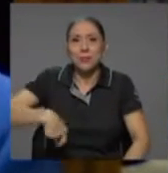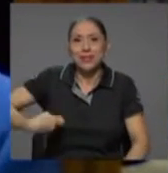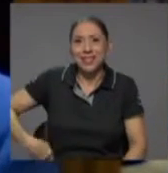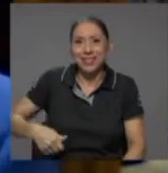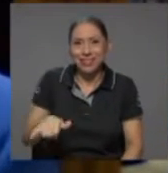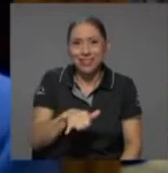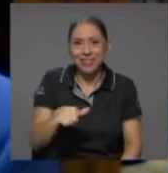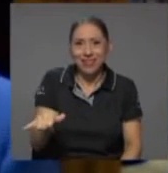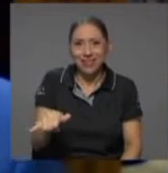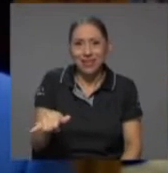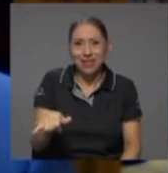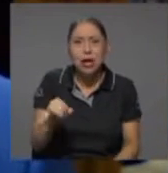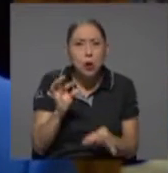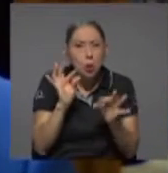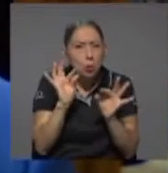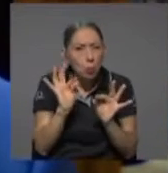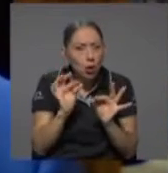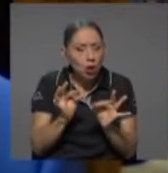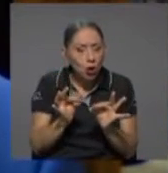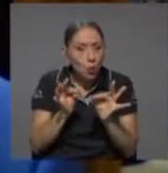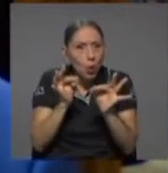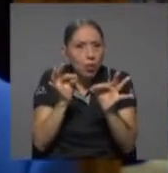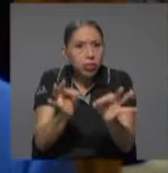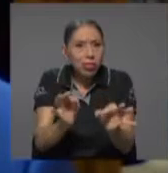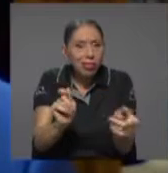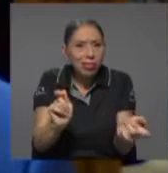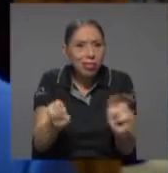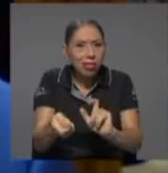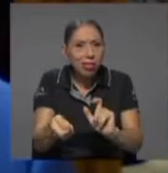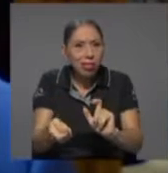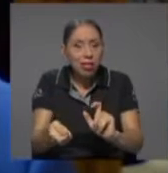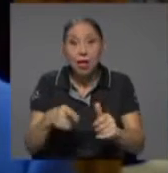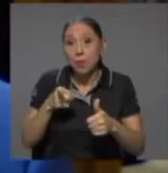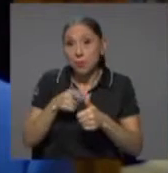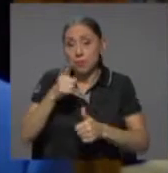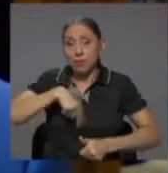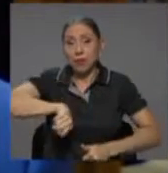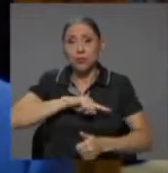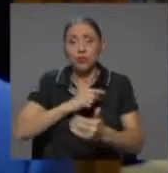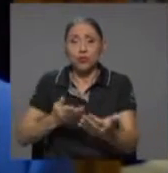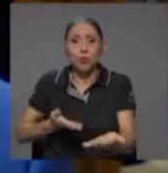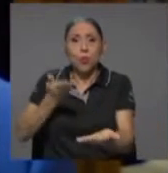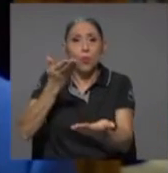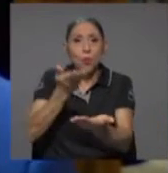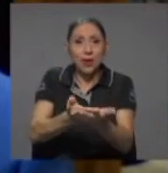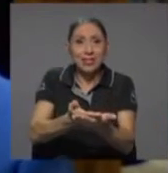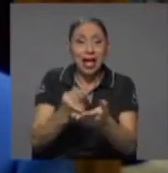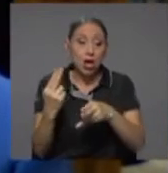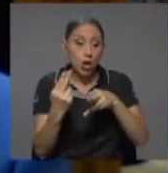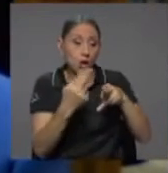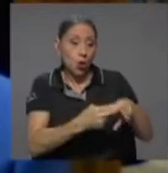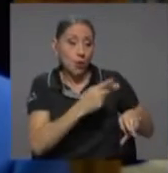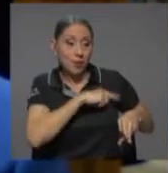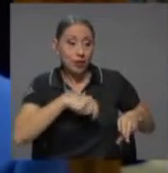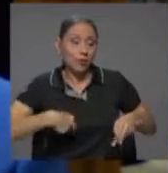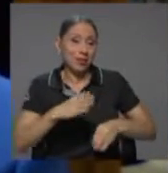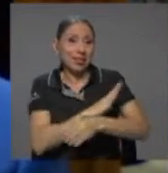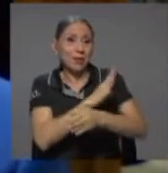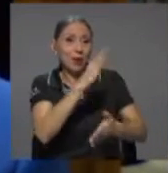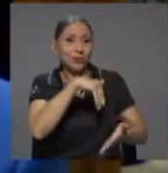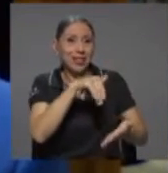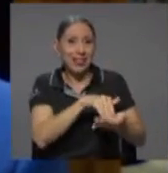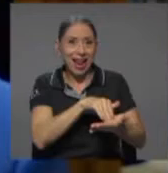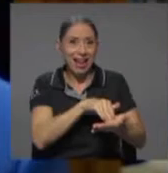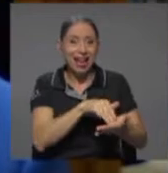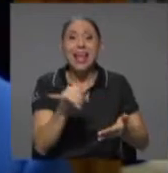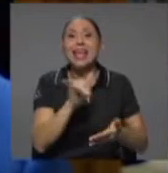parcialmente removido. En principio nuestra propuesta era que quedara, exactamente que cayera la mitad de los dos